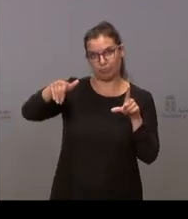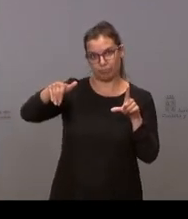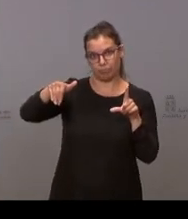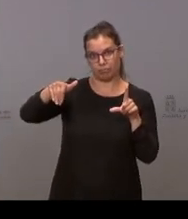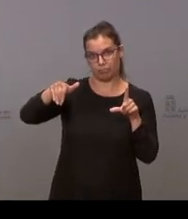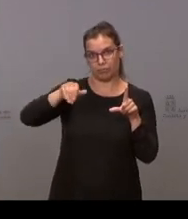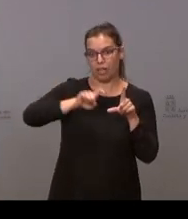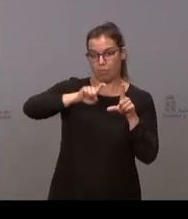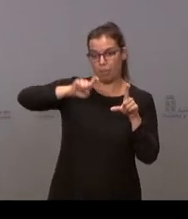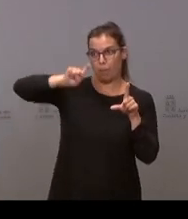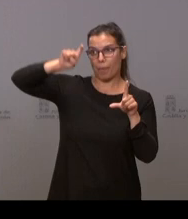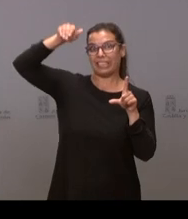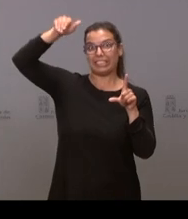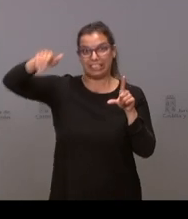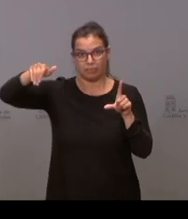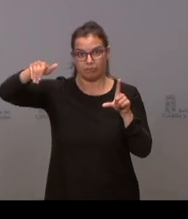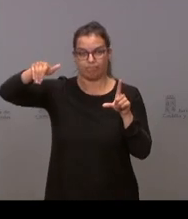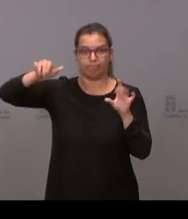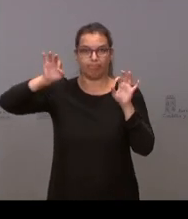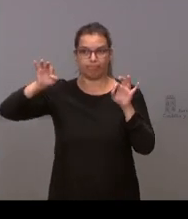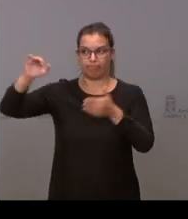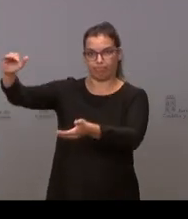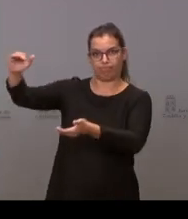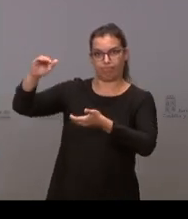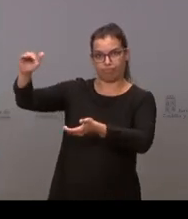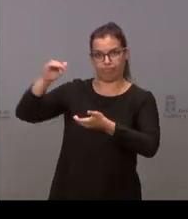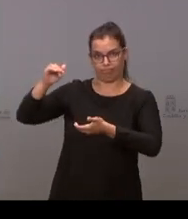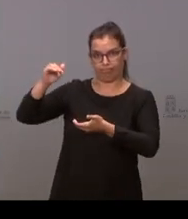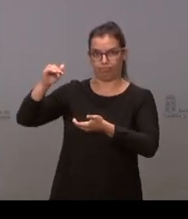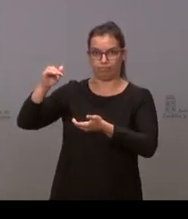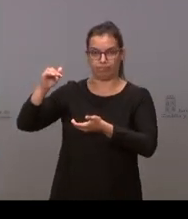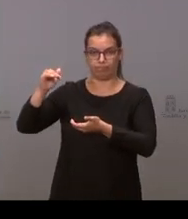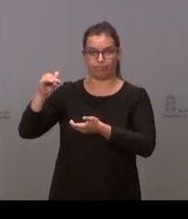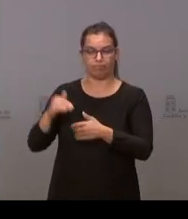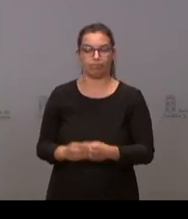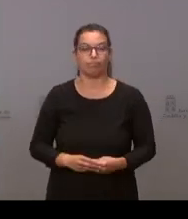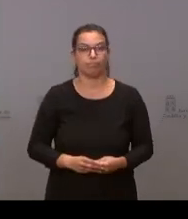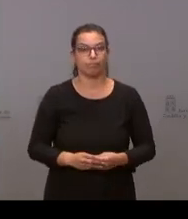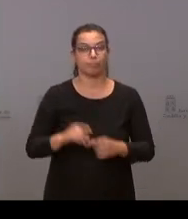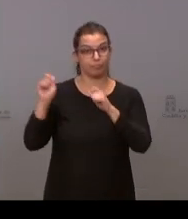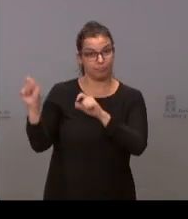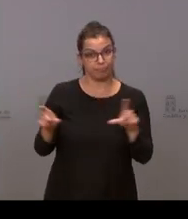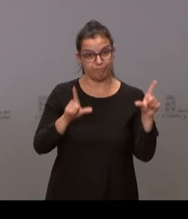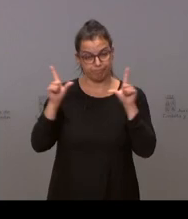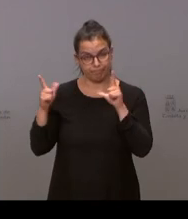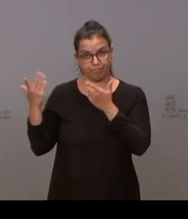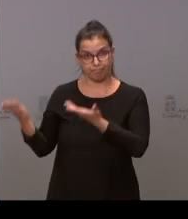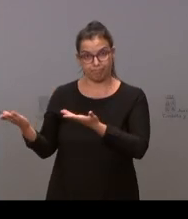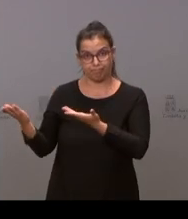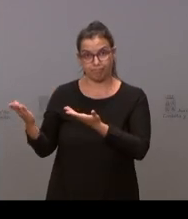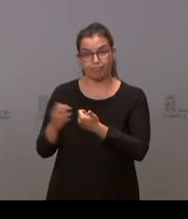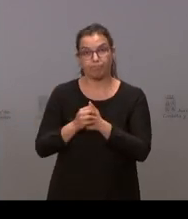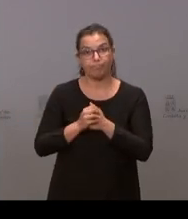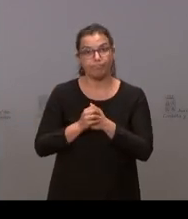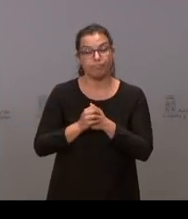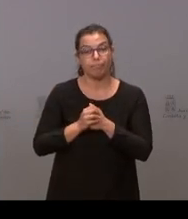el suministro de dosis diarias. Esto nos lleva, pasa a la siguiente diapositiva, a una